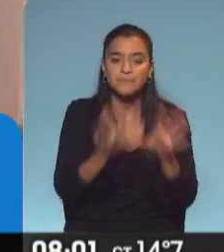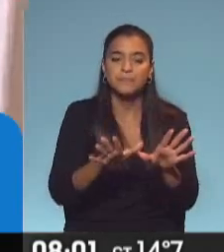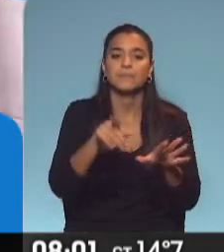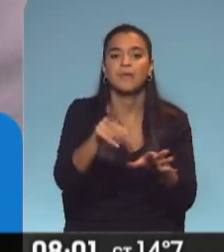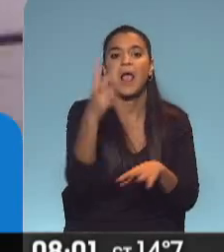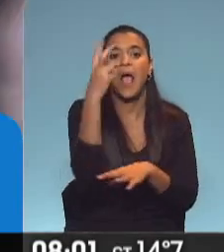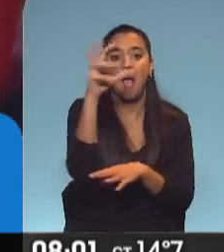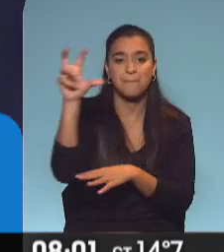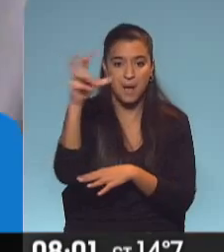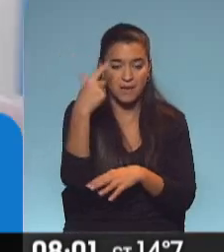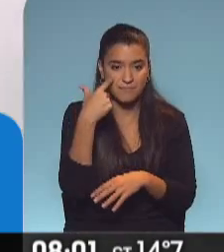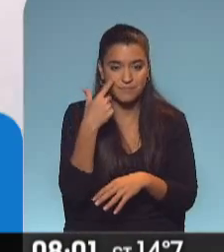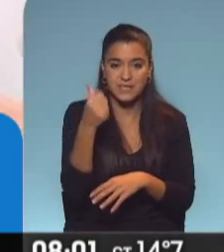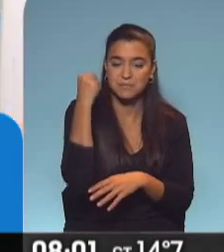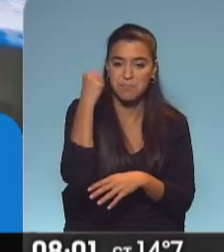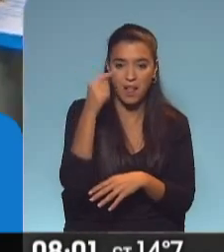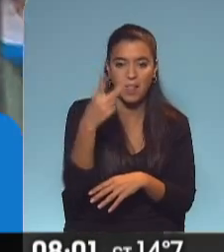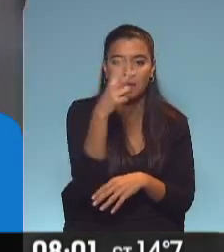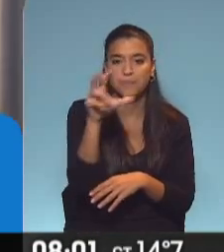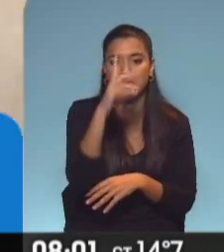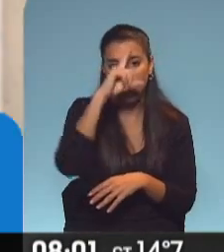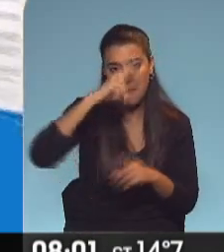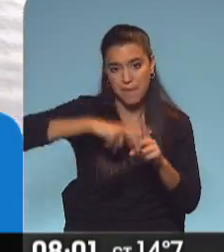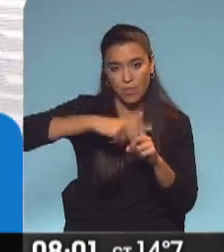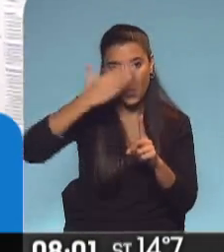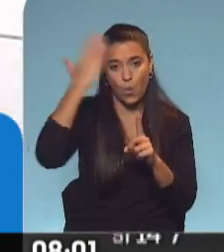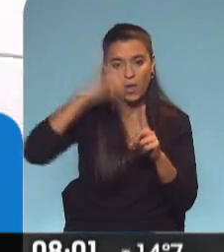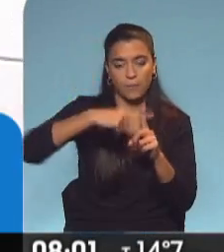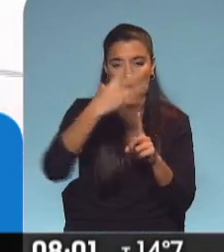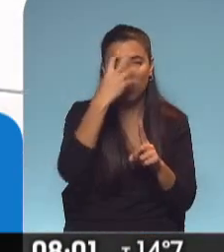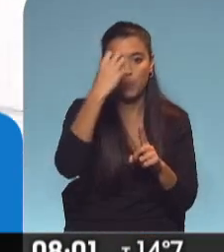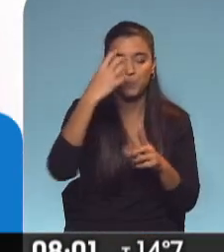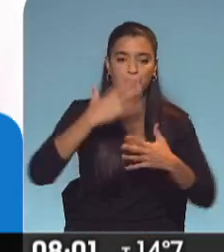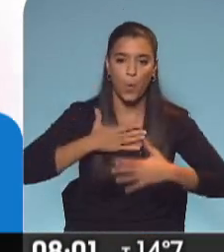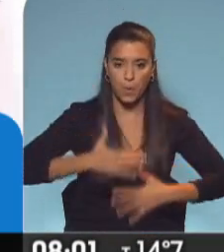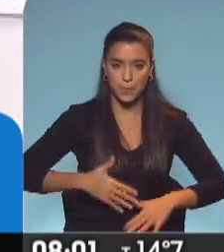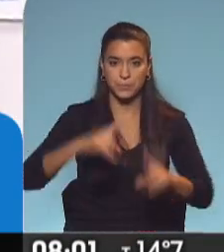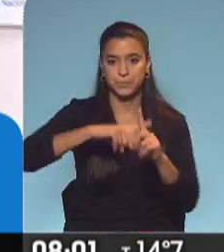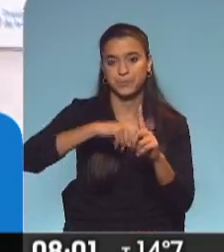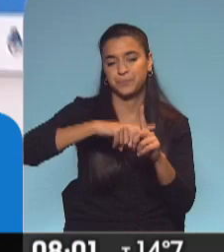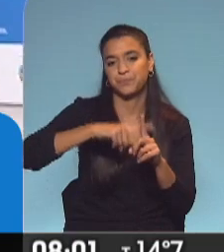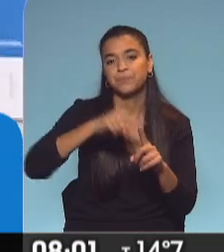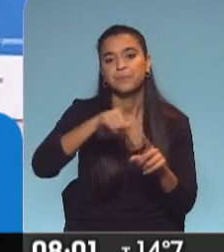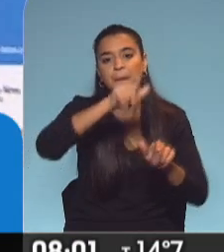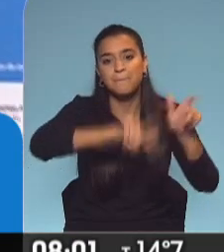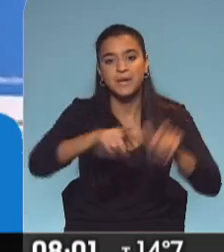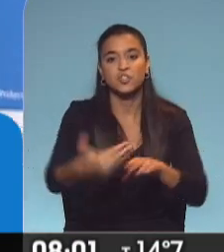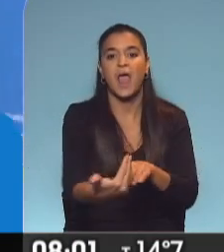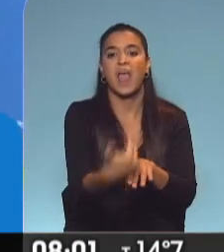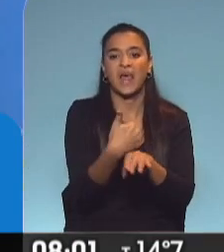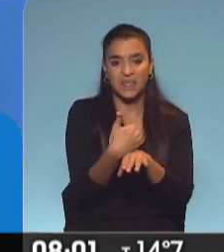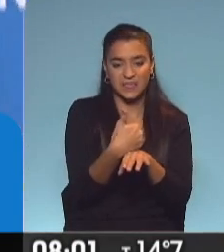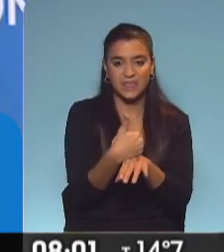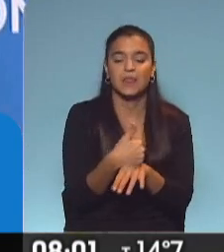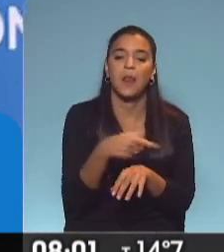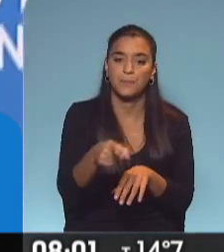esta cámara que tenemos aquí a nuestras espaldas, que toma la temperatura corporal a las personas que ingresan aquí